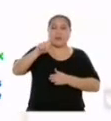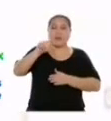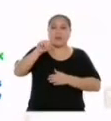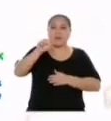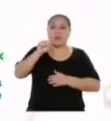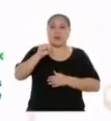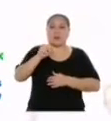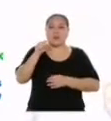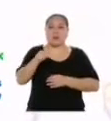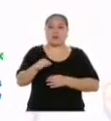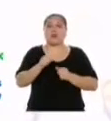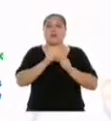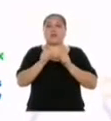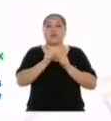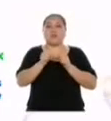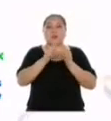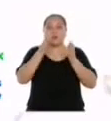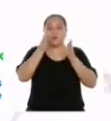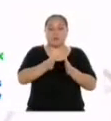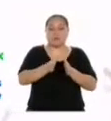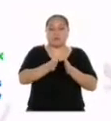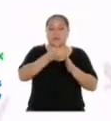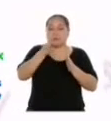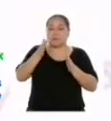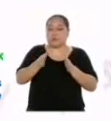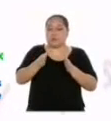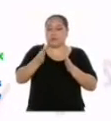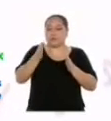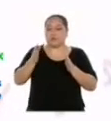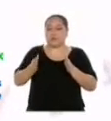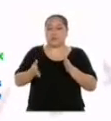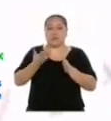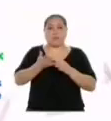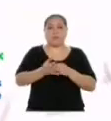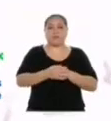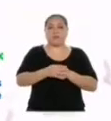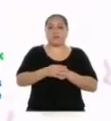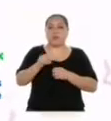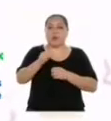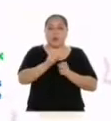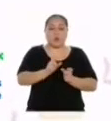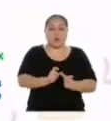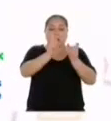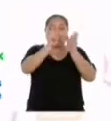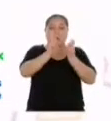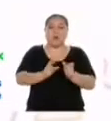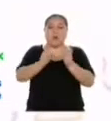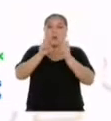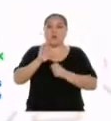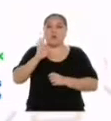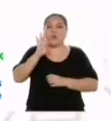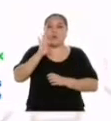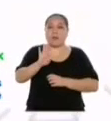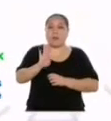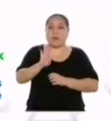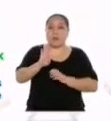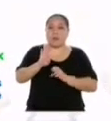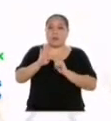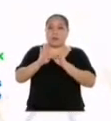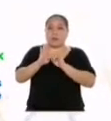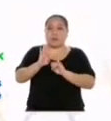es el tamaño de los intervalos, que es el mismo en los 4. La otra columna que vamos a usar es la frecuencia absoluta.